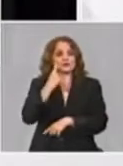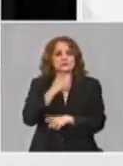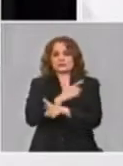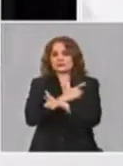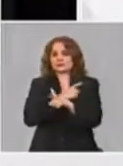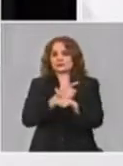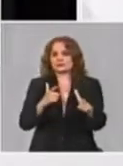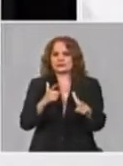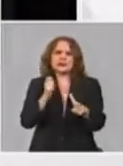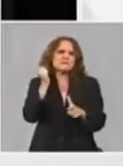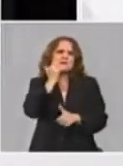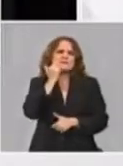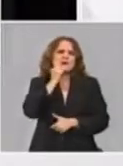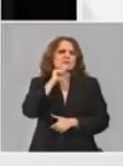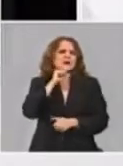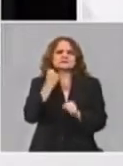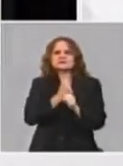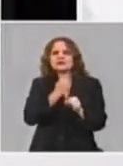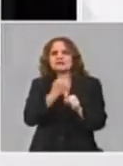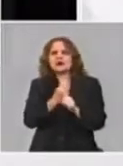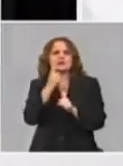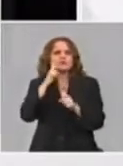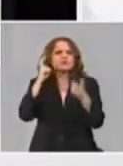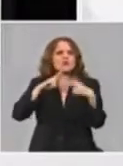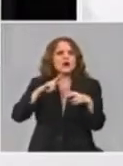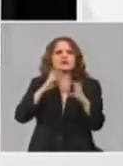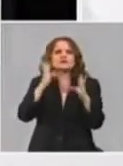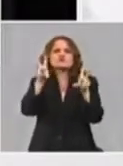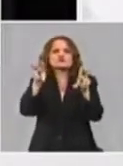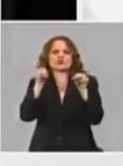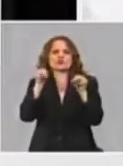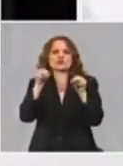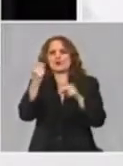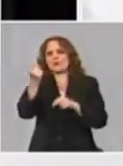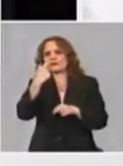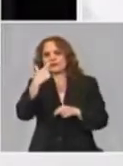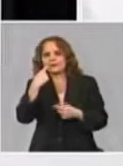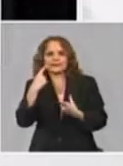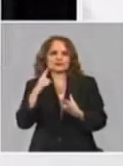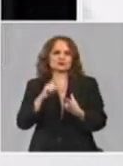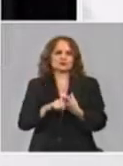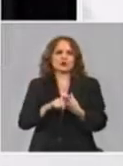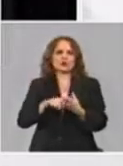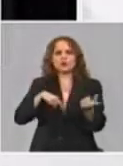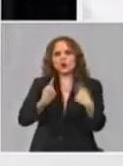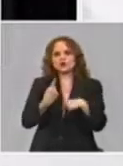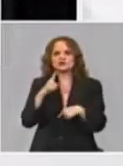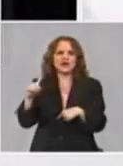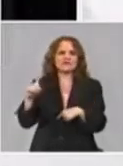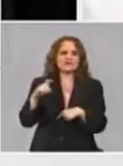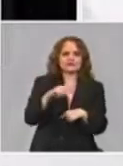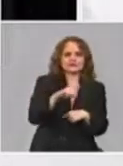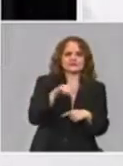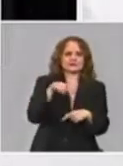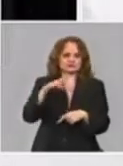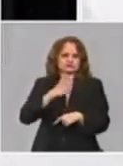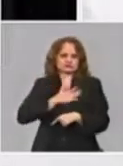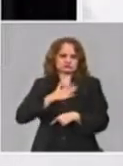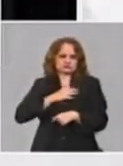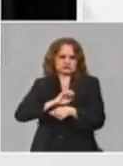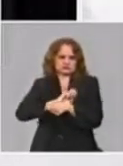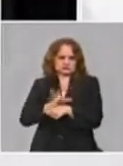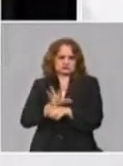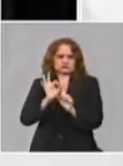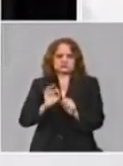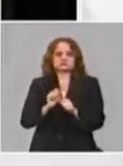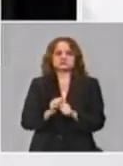más asociada a lo básico en búsqueda de nuevos medicamentos, nuevos antivirales y que además ha tenido una participación